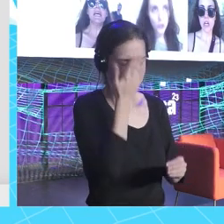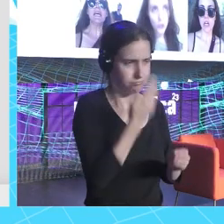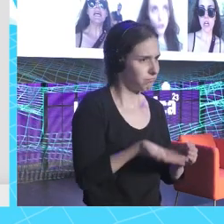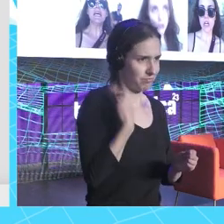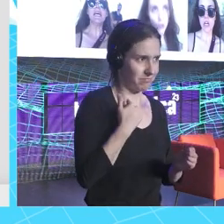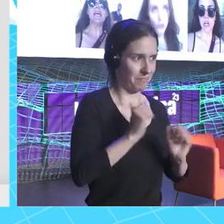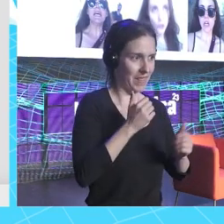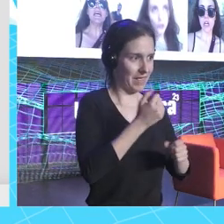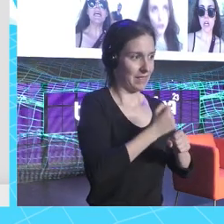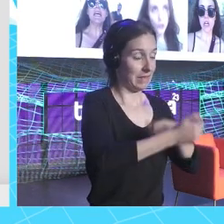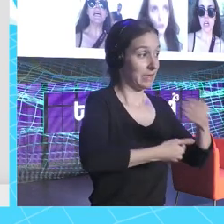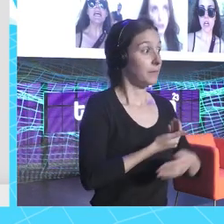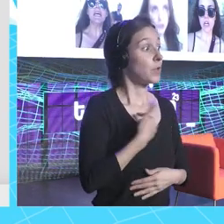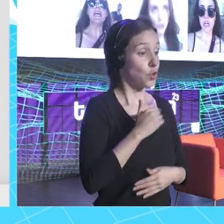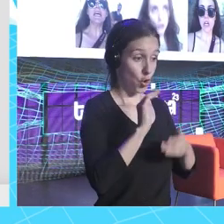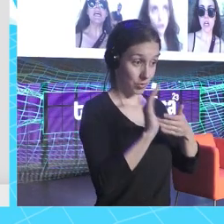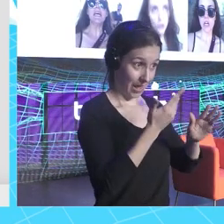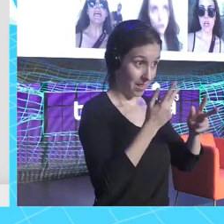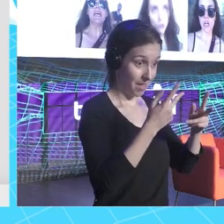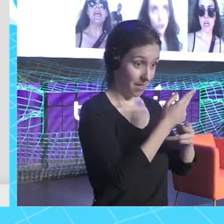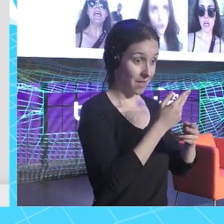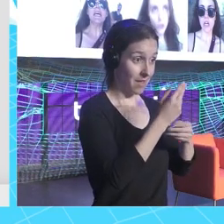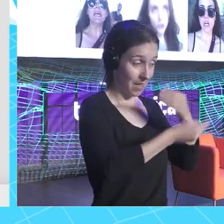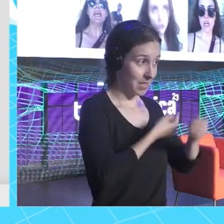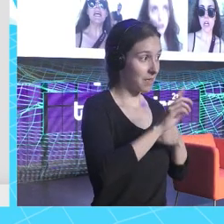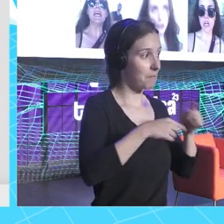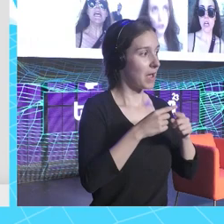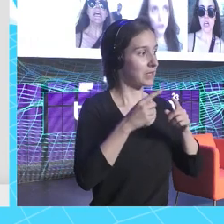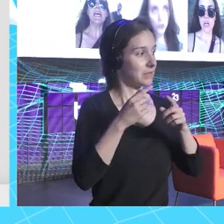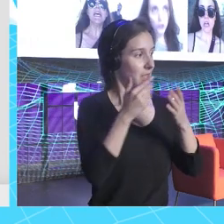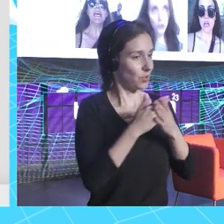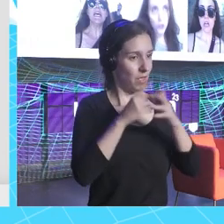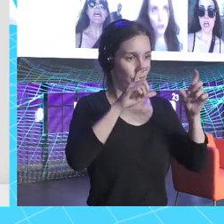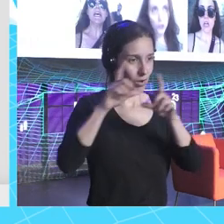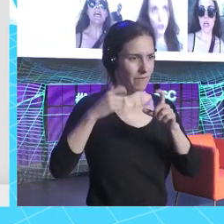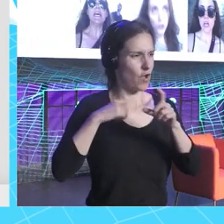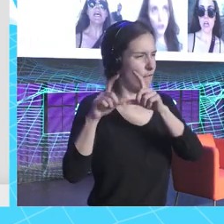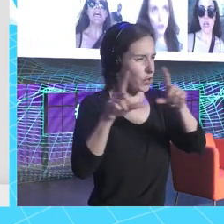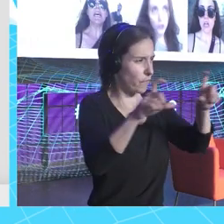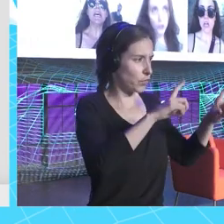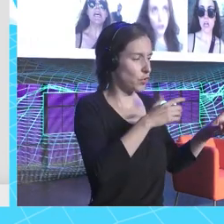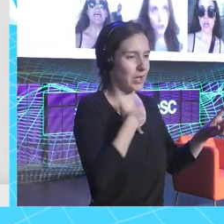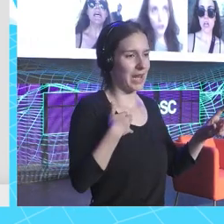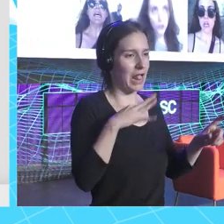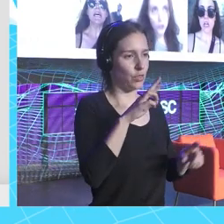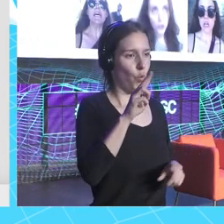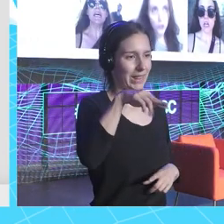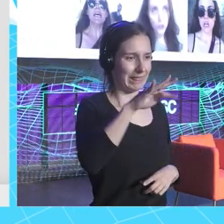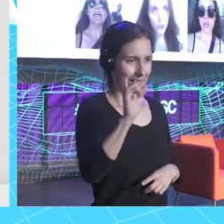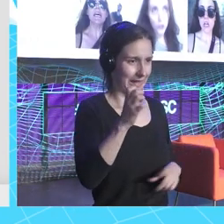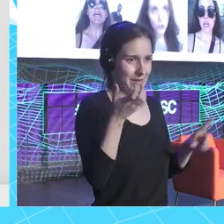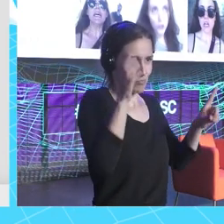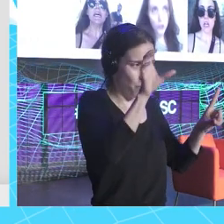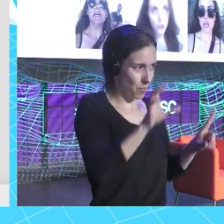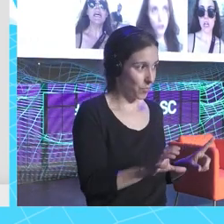bueno, estudié fotografía, hacía muchas fotos, me iba de fiesta y decía, yo las subo al 20. Y entonces, bueno, pues ahí estaba. Y